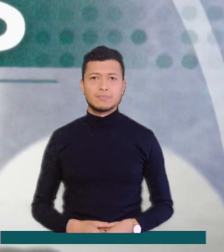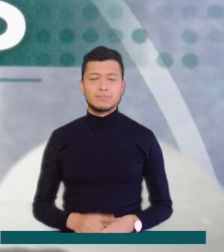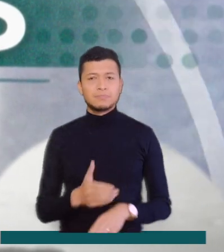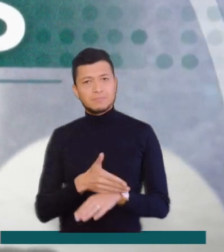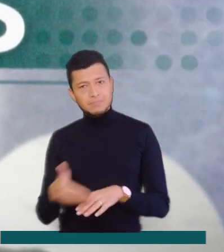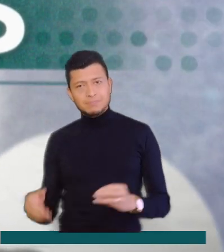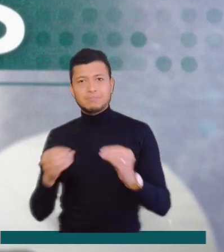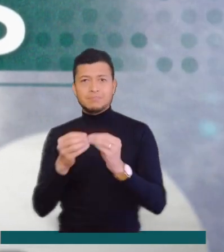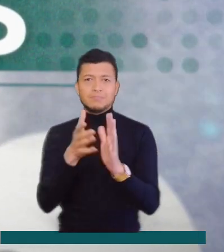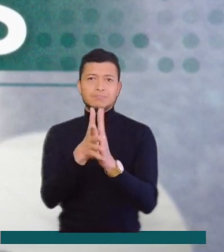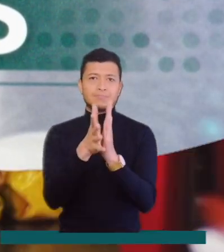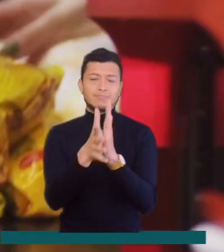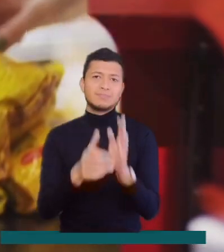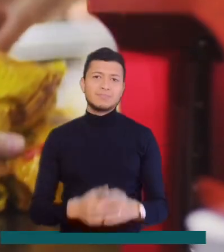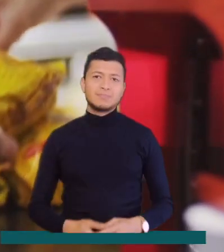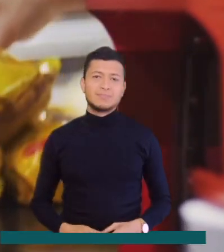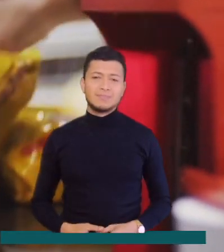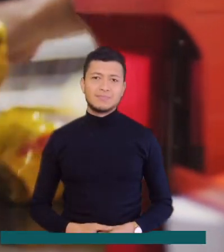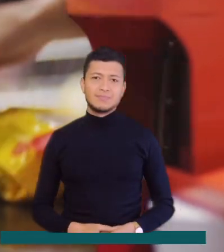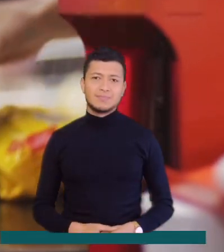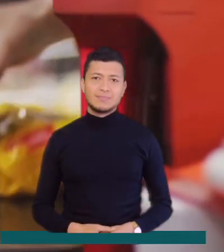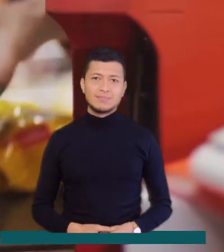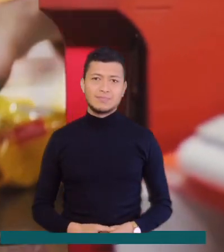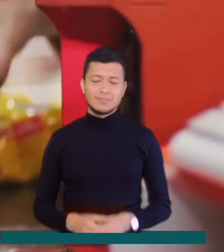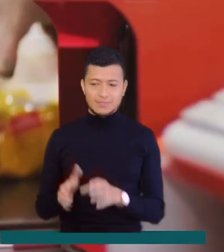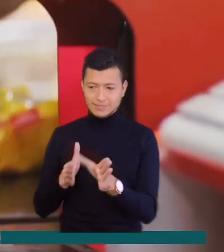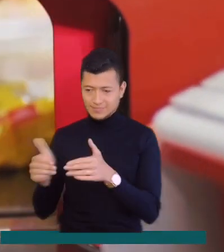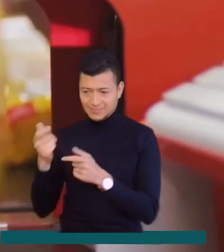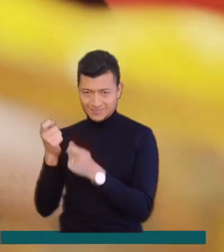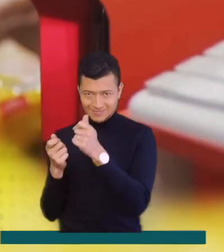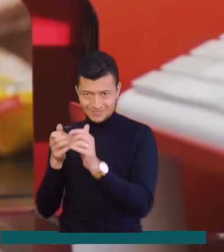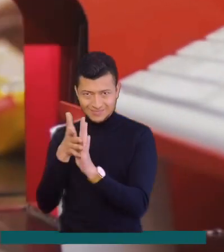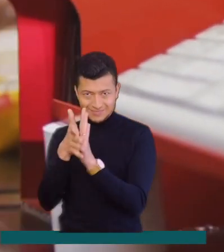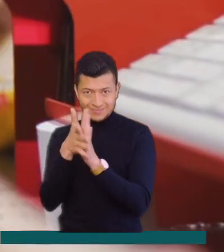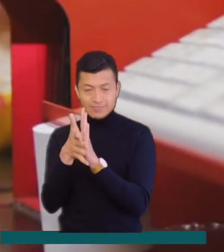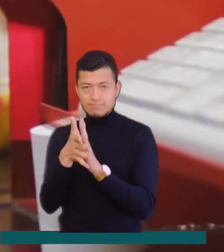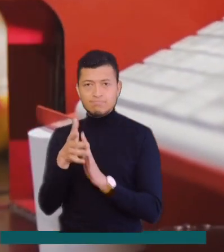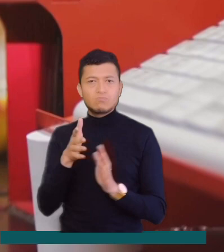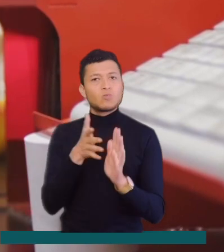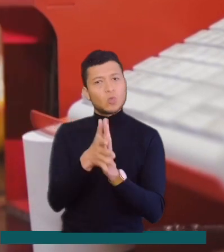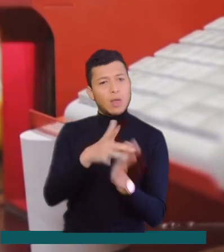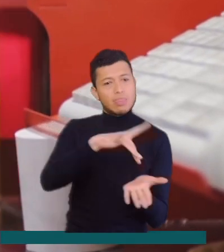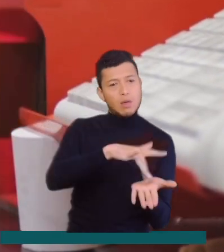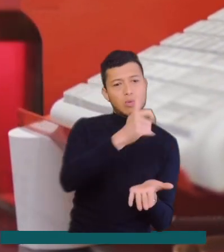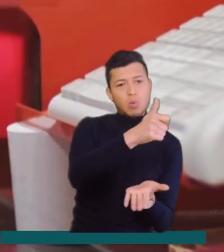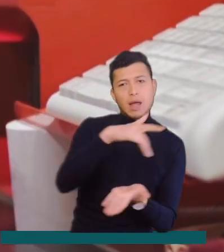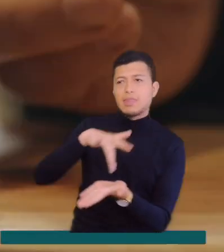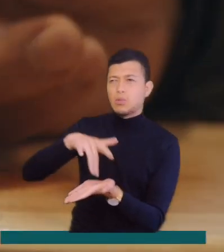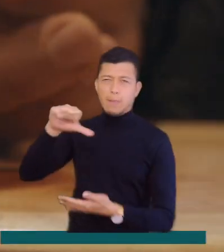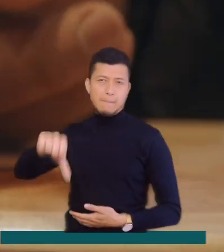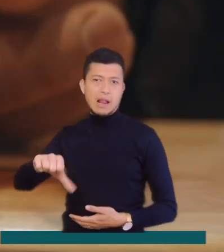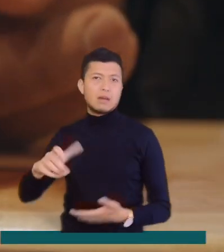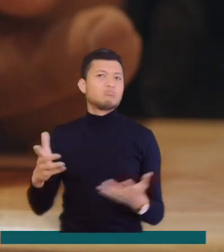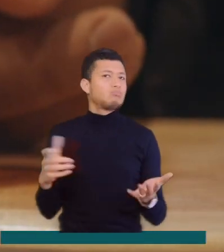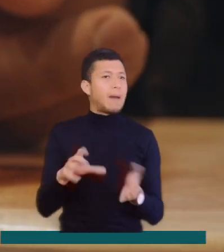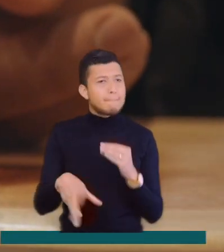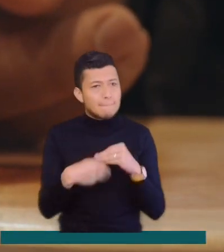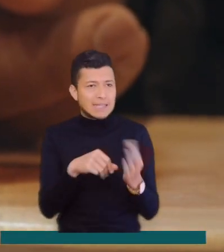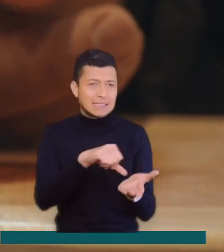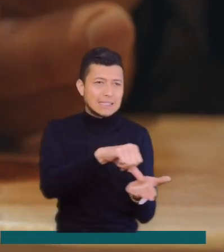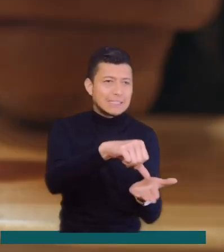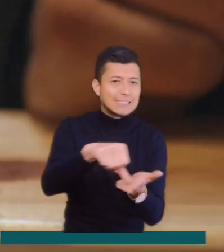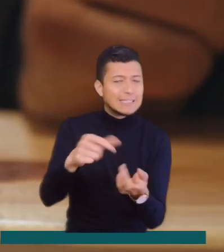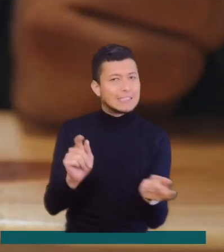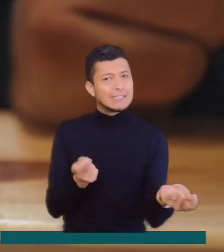Y más adelante, en Caja Menor recordaremos cuáles son las deudas buenas y malas, así como los gastos